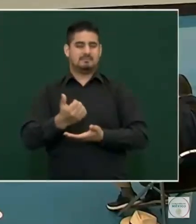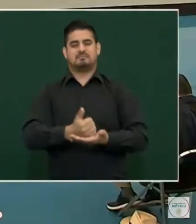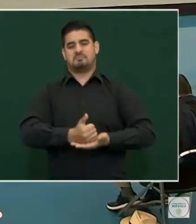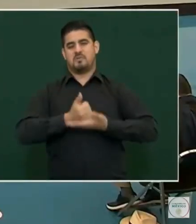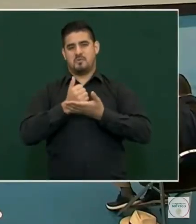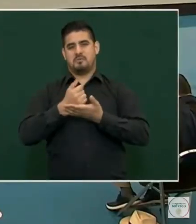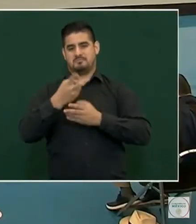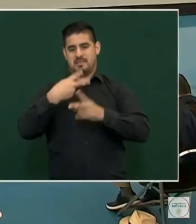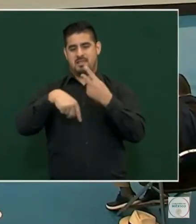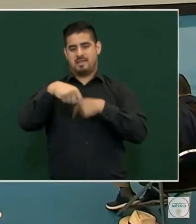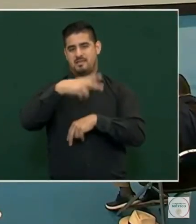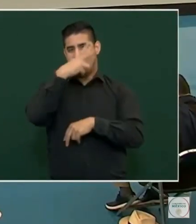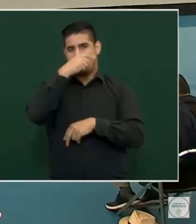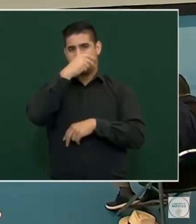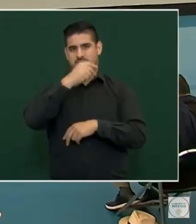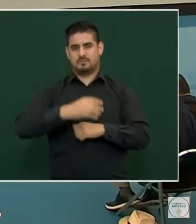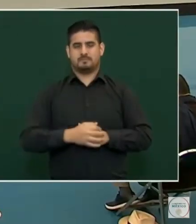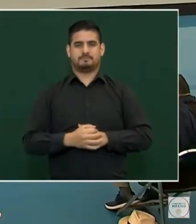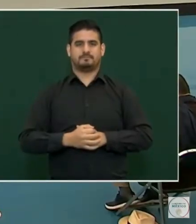a Hermosillo.